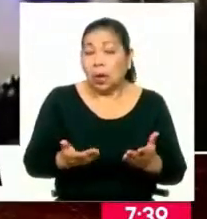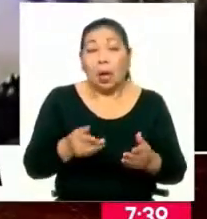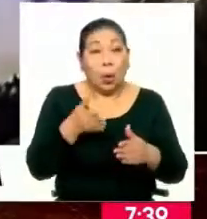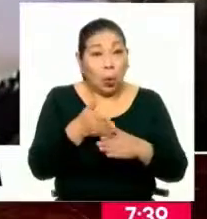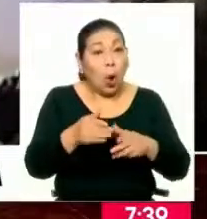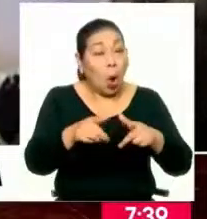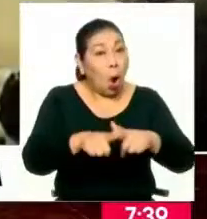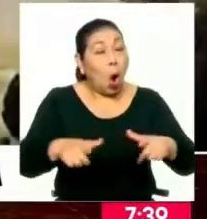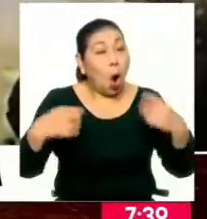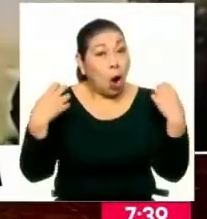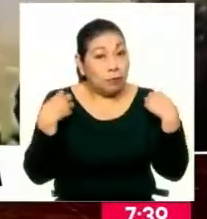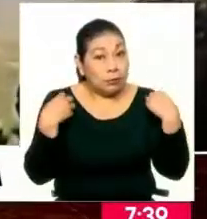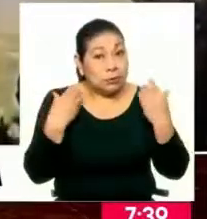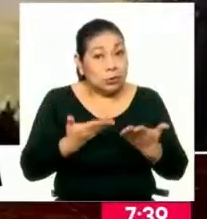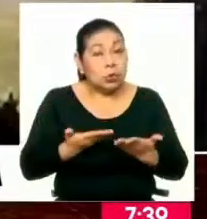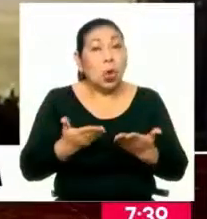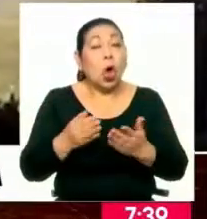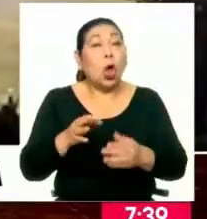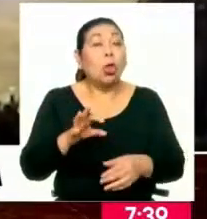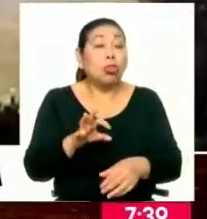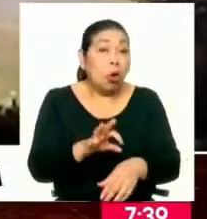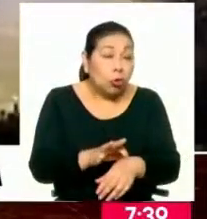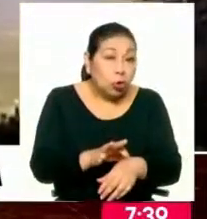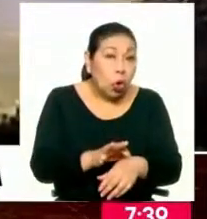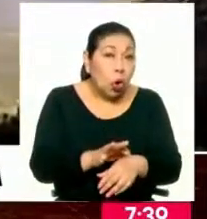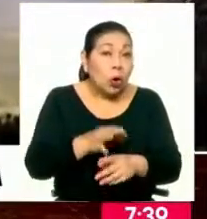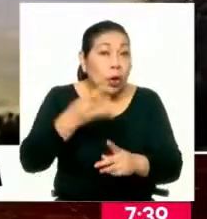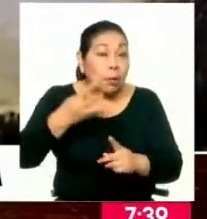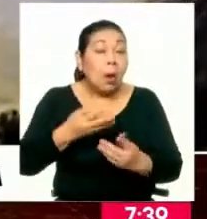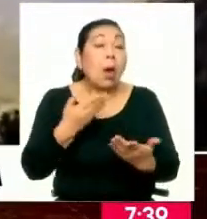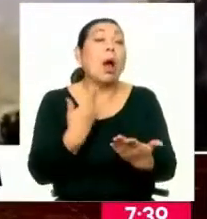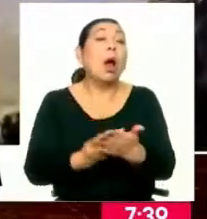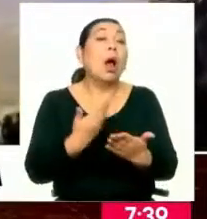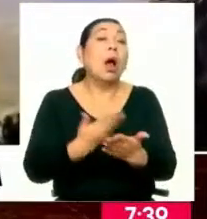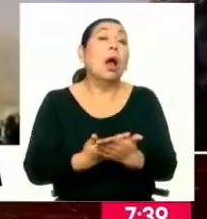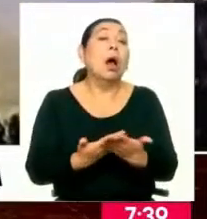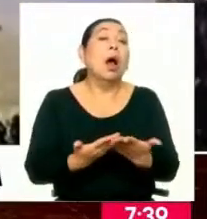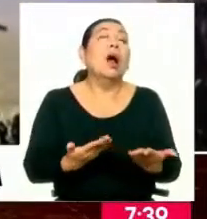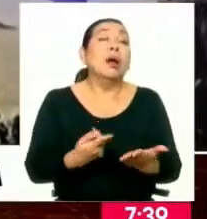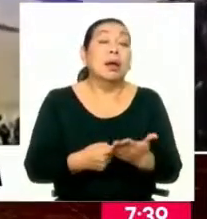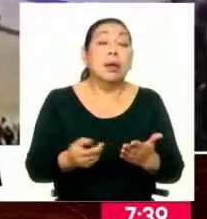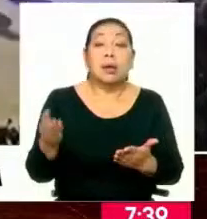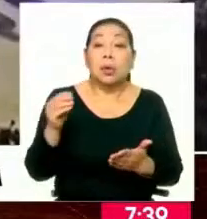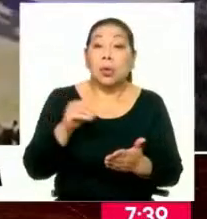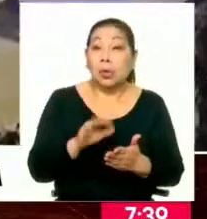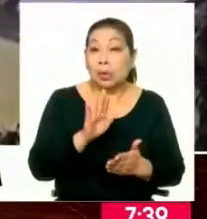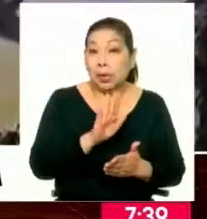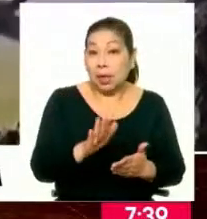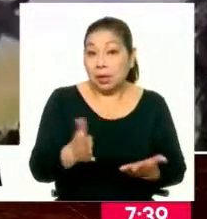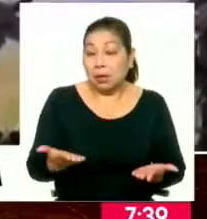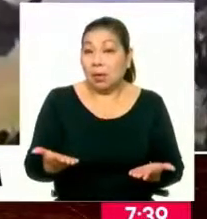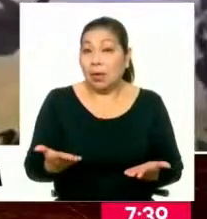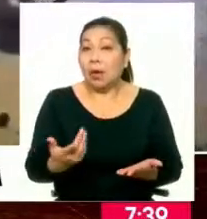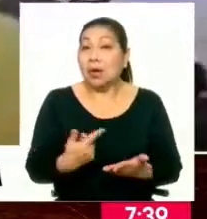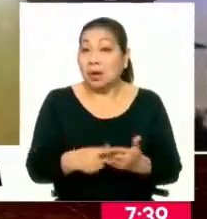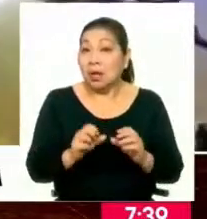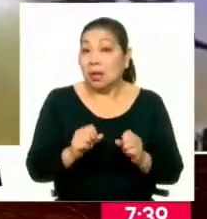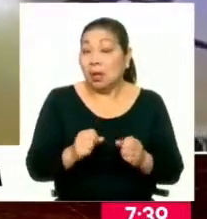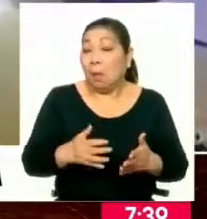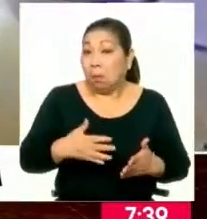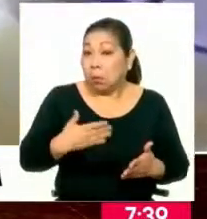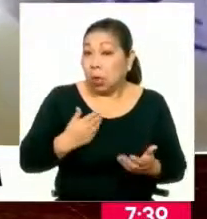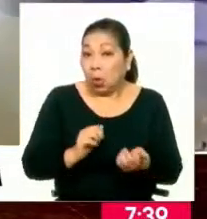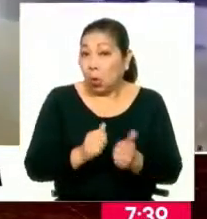flagrancia para que pase por médico legista y se constate la agresión o la violencia que haya recaído sobre ellos, de tal manera que pueda